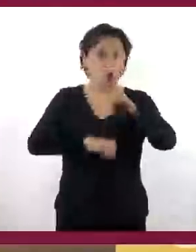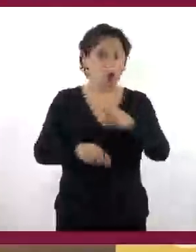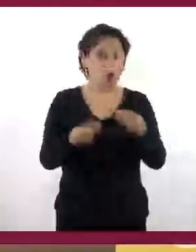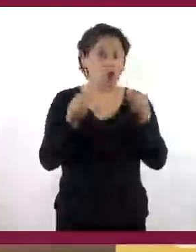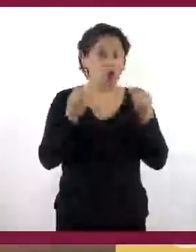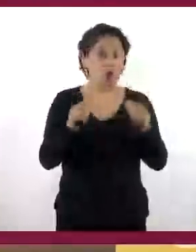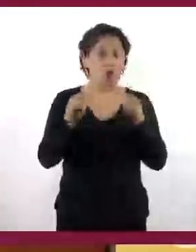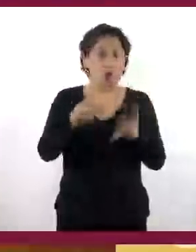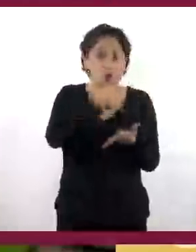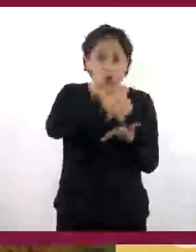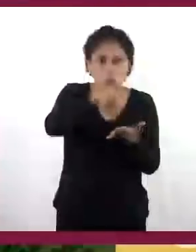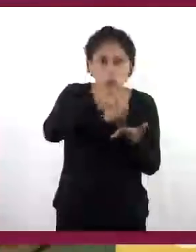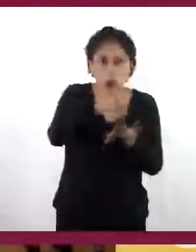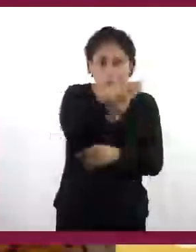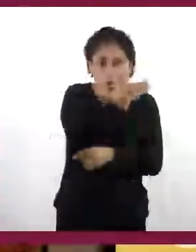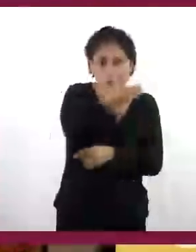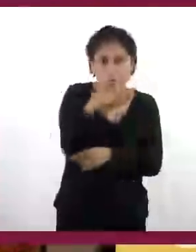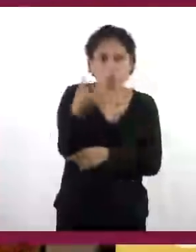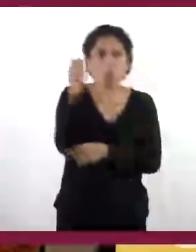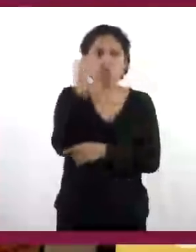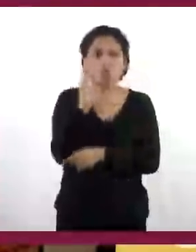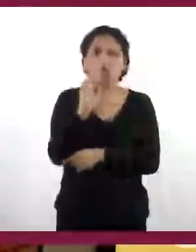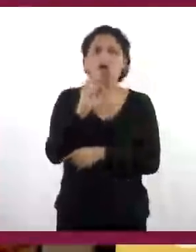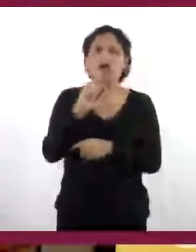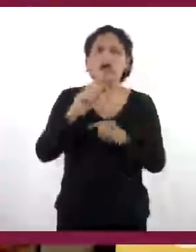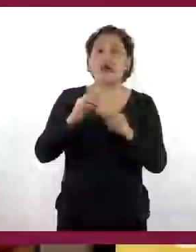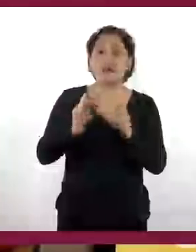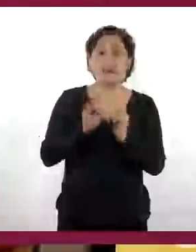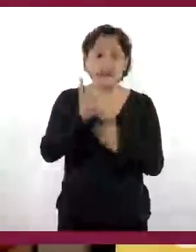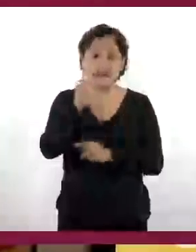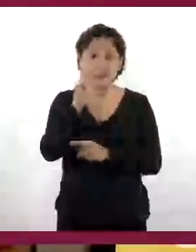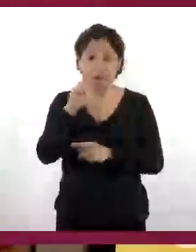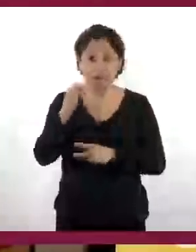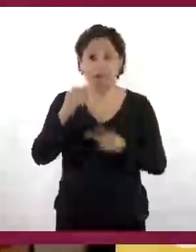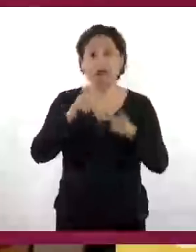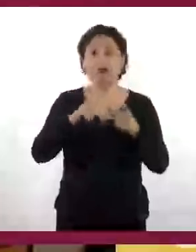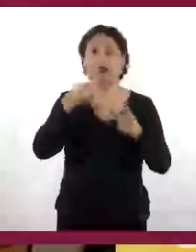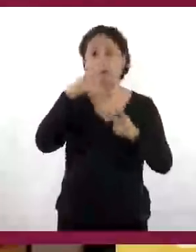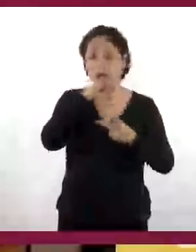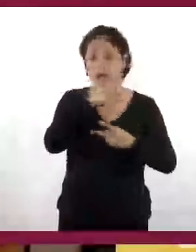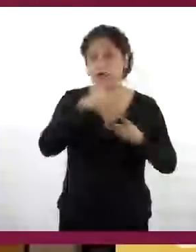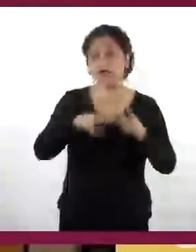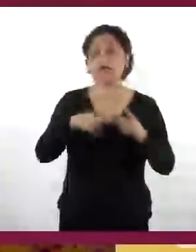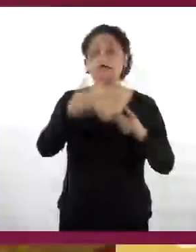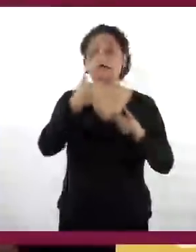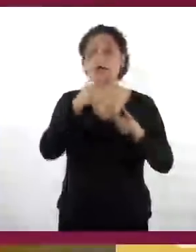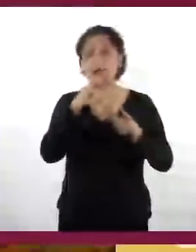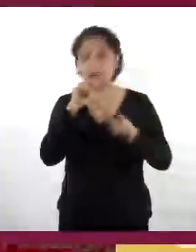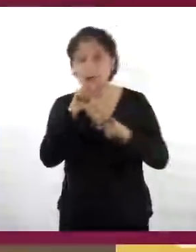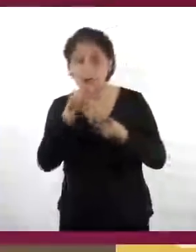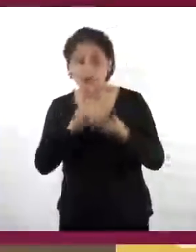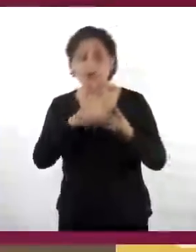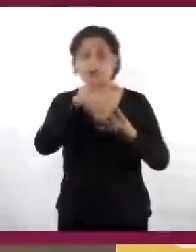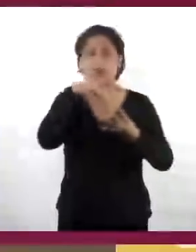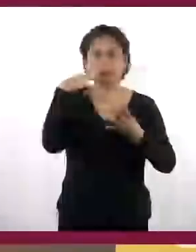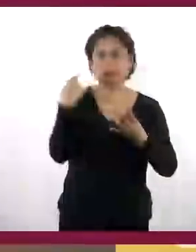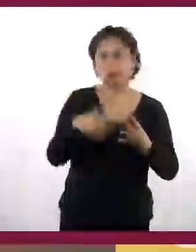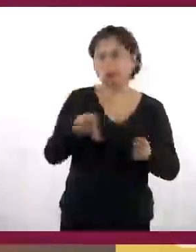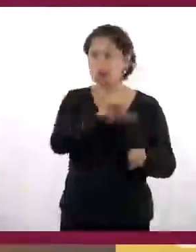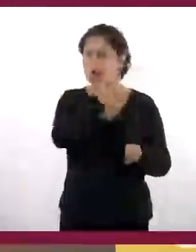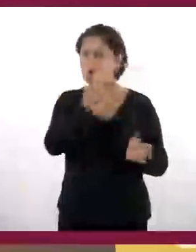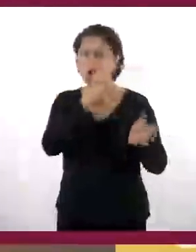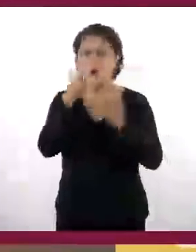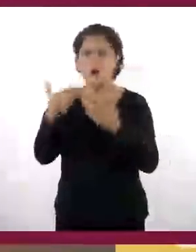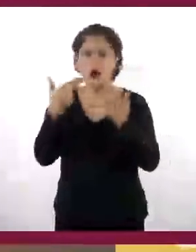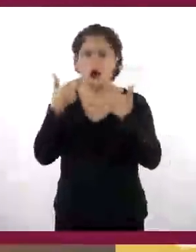cultivaba trigo, maíz, garbanzos, chile, entre otros productos. En algunas, además del ganado